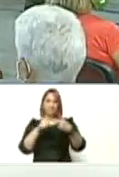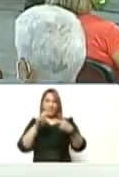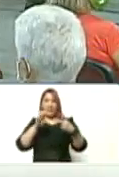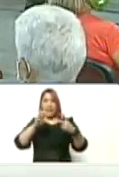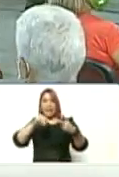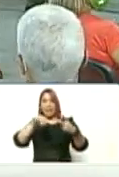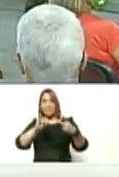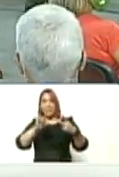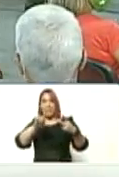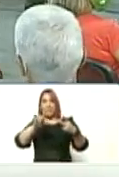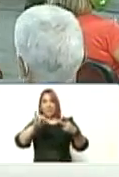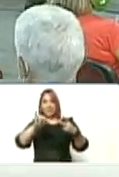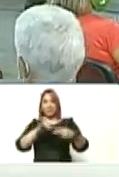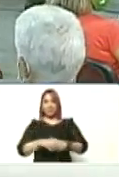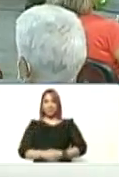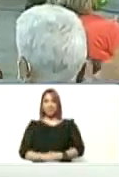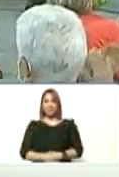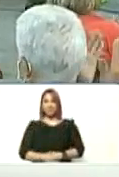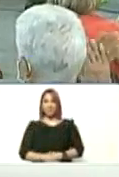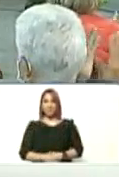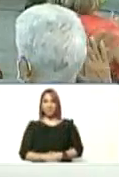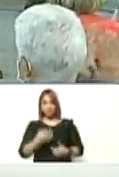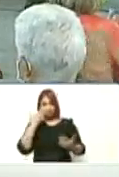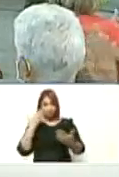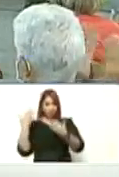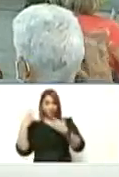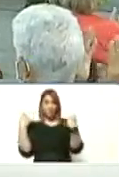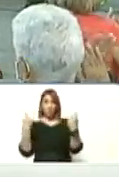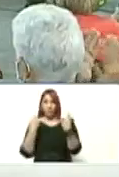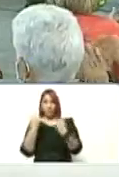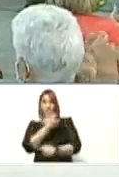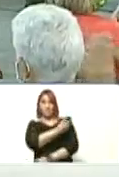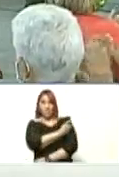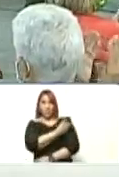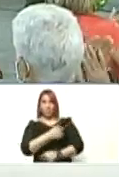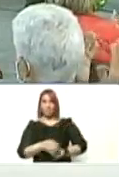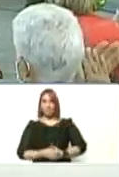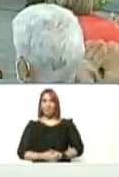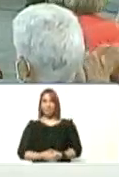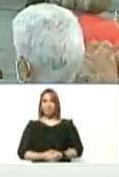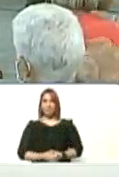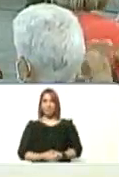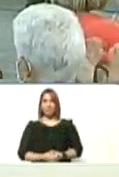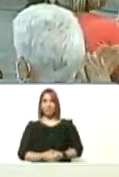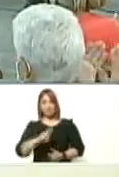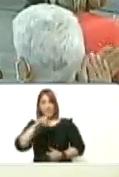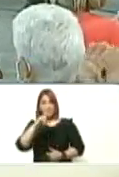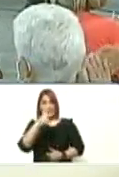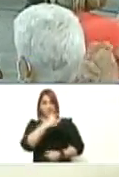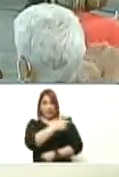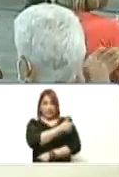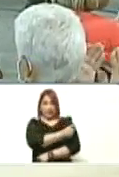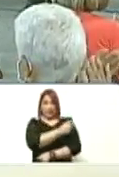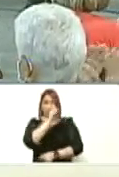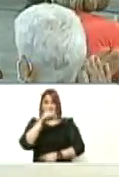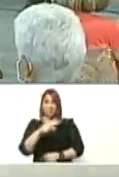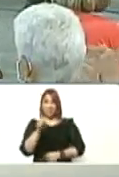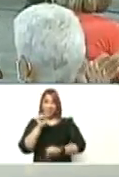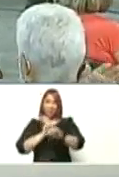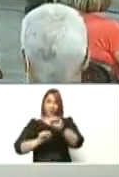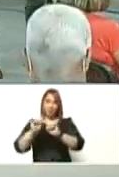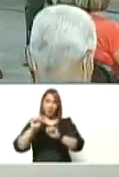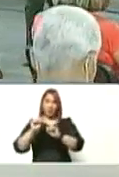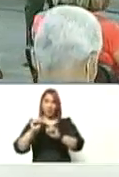garrido allá están ellos en su jornada de vacunación en la tercera dosis en la dosis de refuerzo